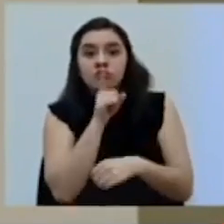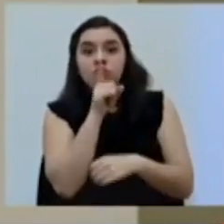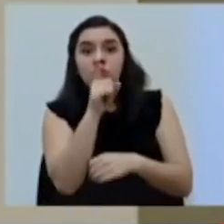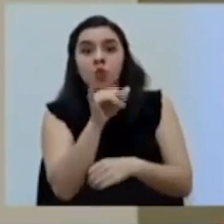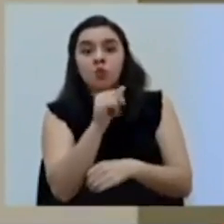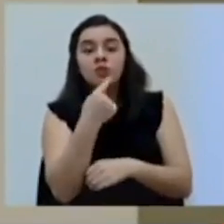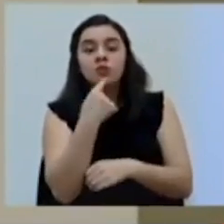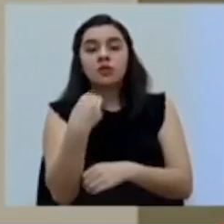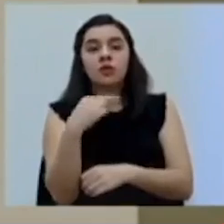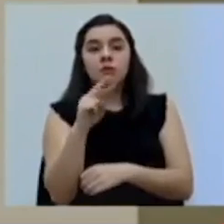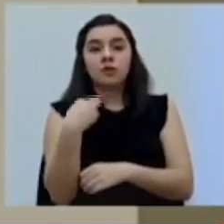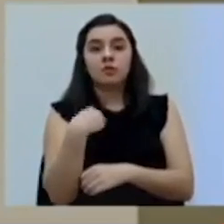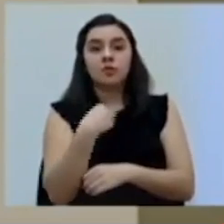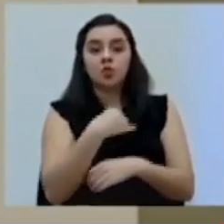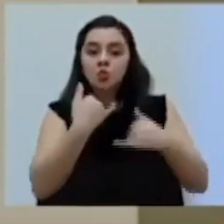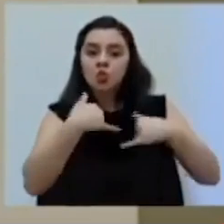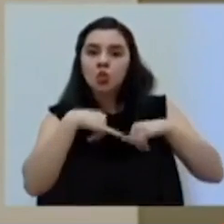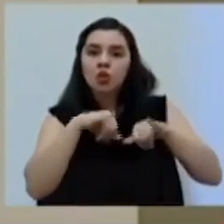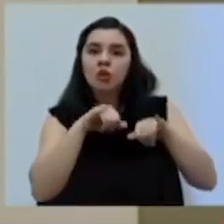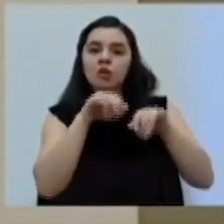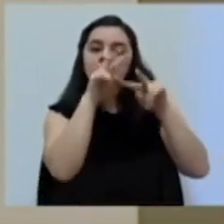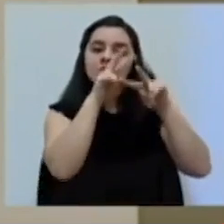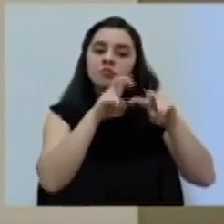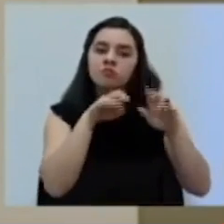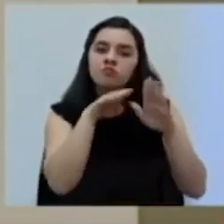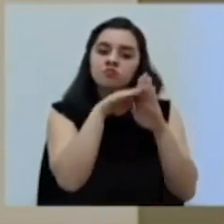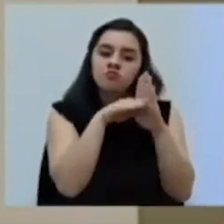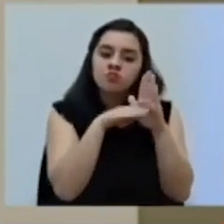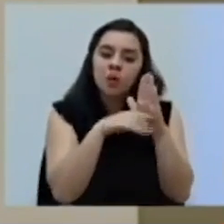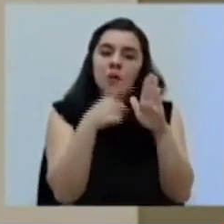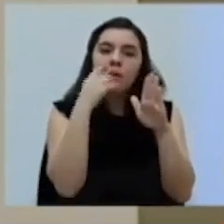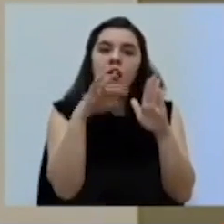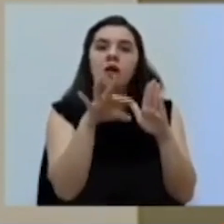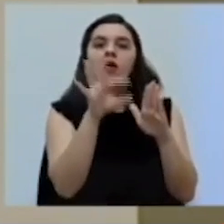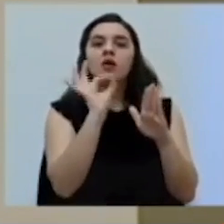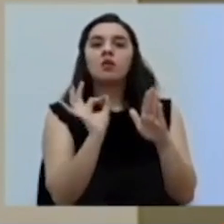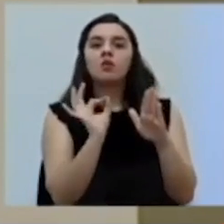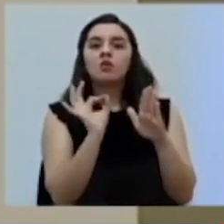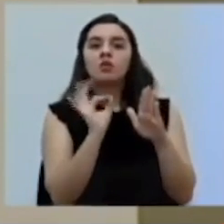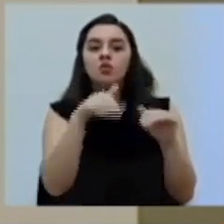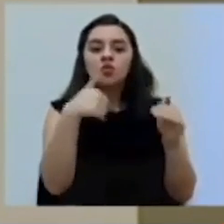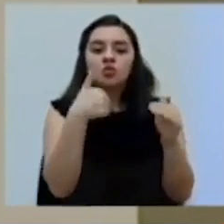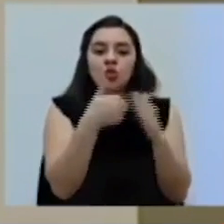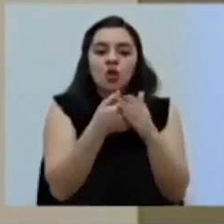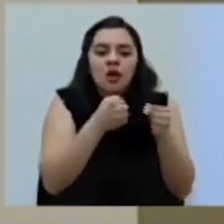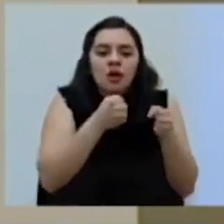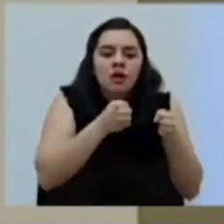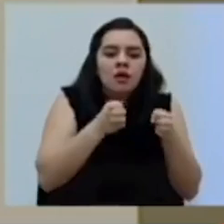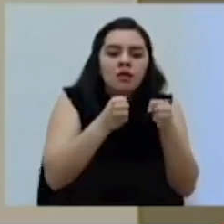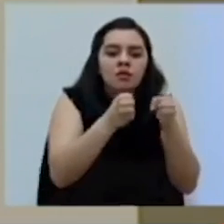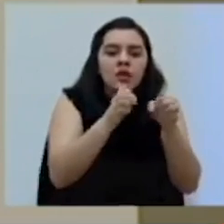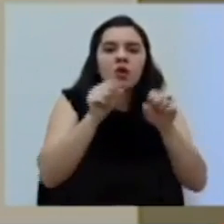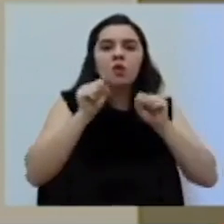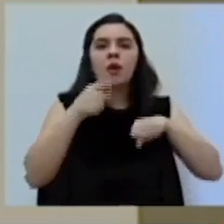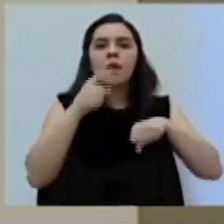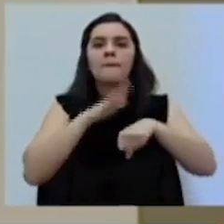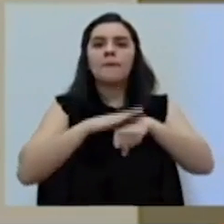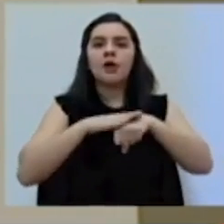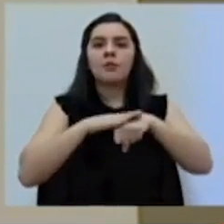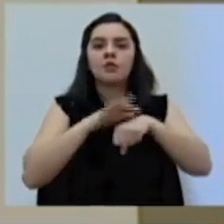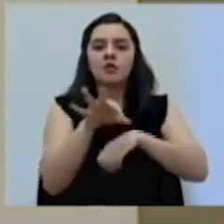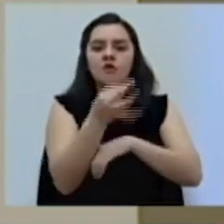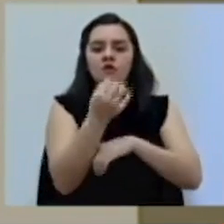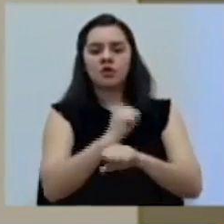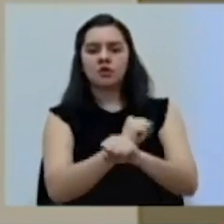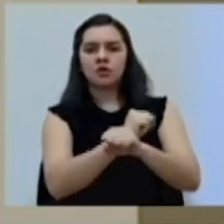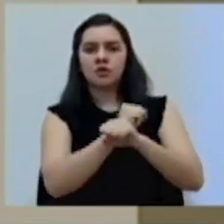como bien menciona el viceministro, todavía está en análisis para poder encontrar todas las estrategias posibles que permitan de manera